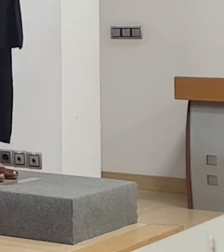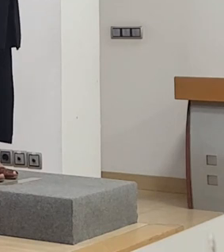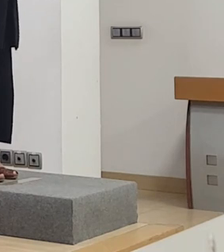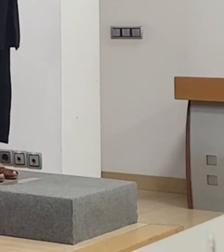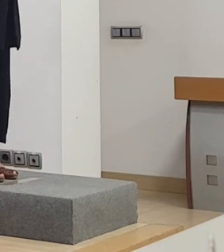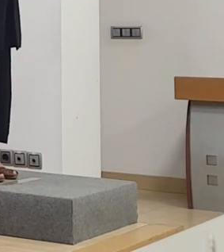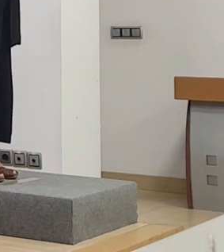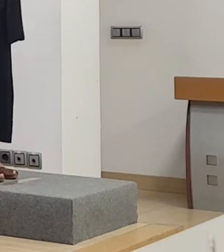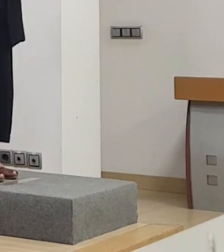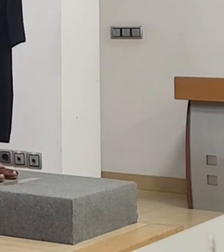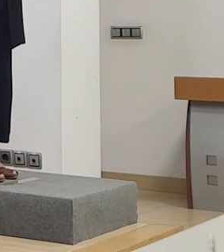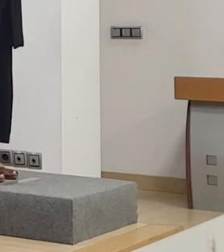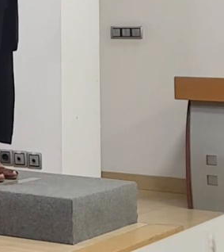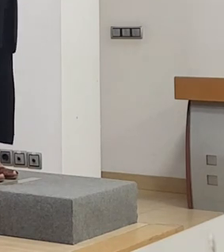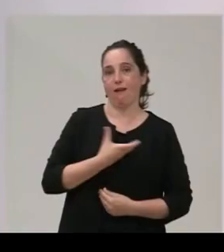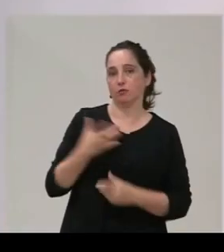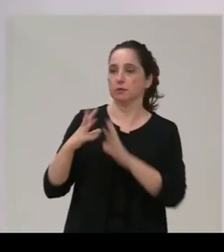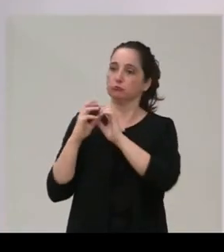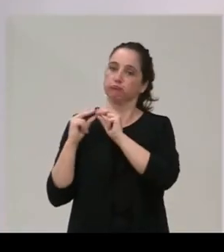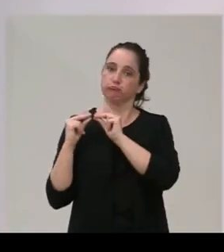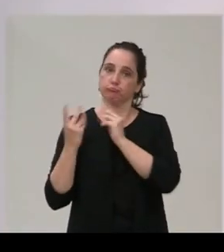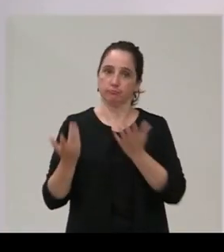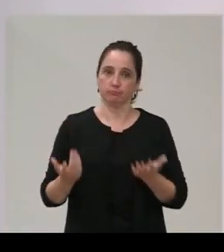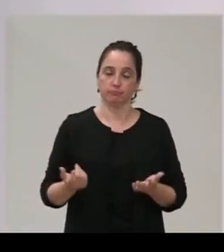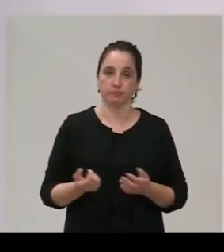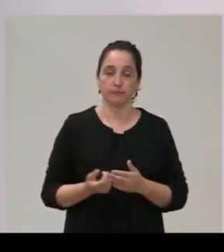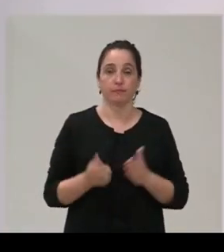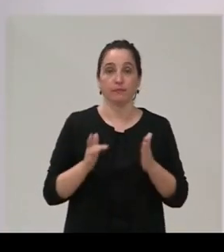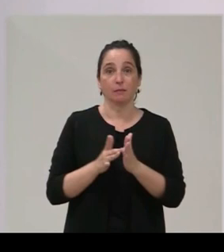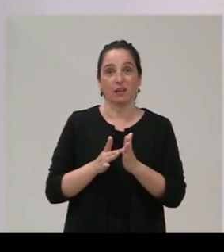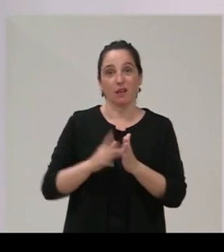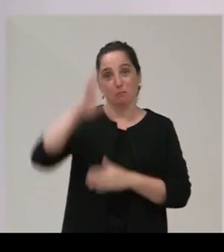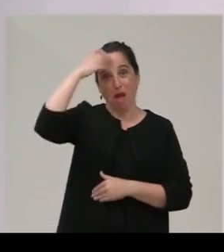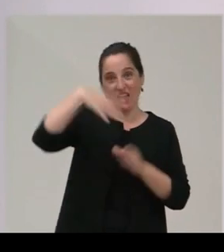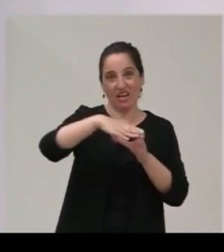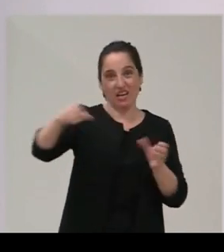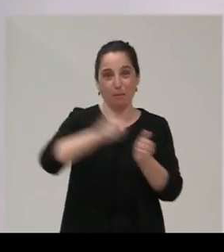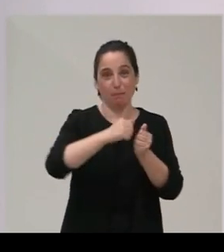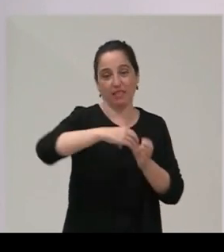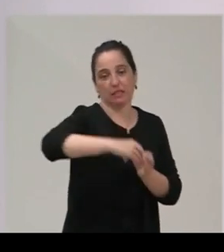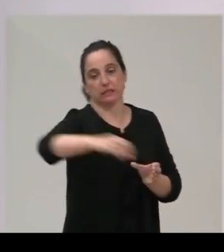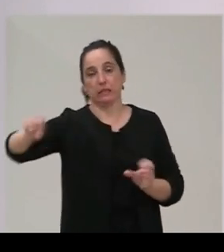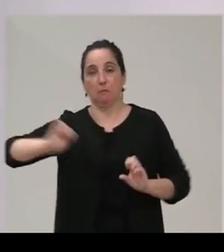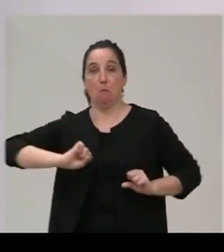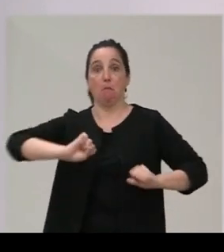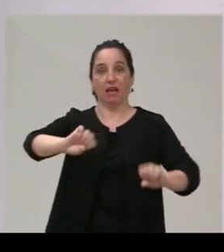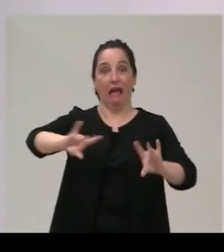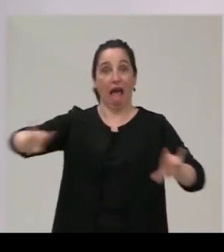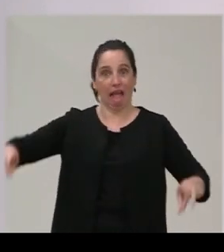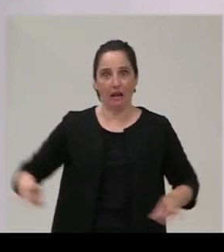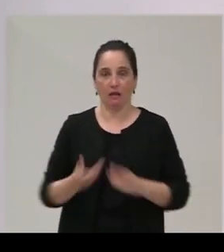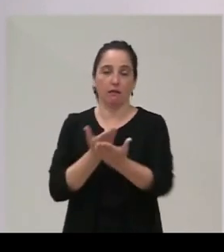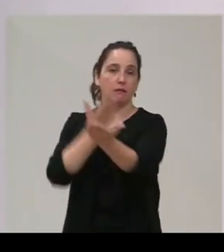entre industria y entre el ayuntamiento espigones ya ha dicho la presidenta que en el parlamento se